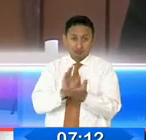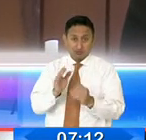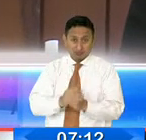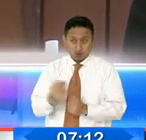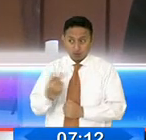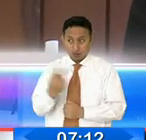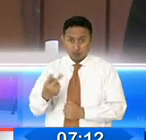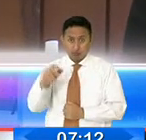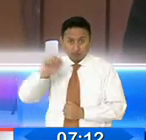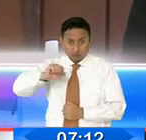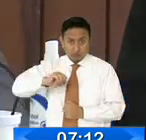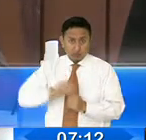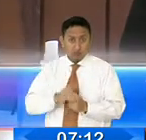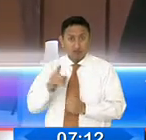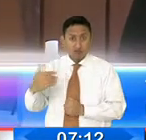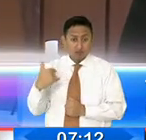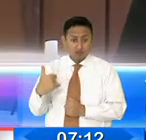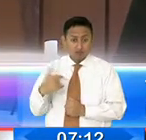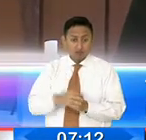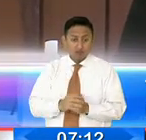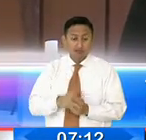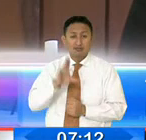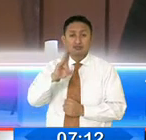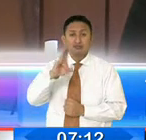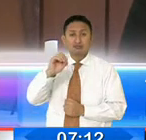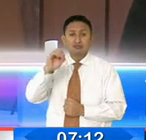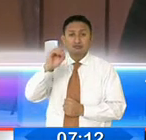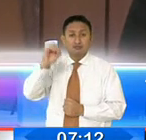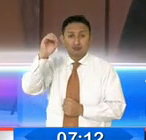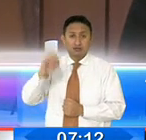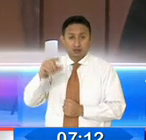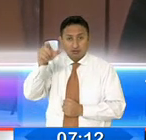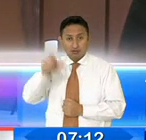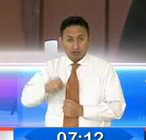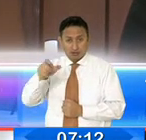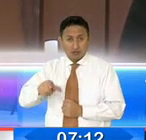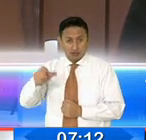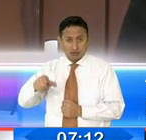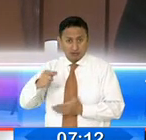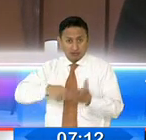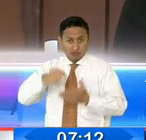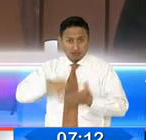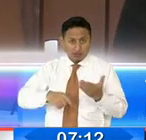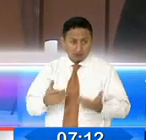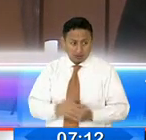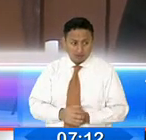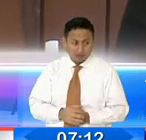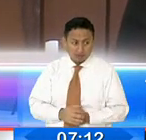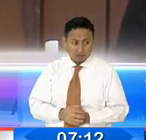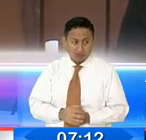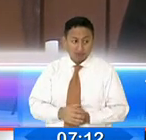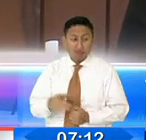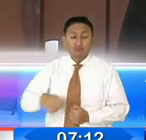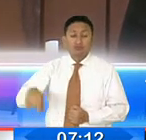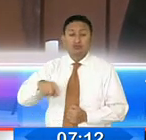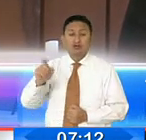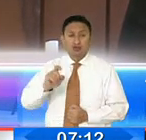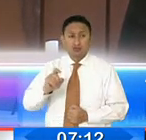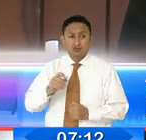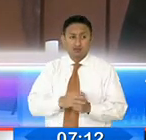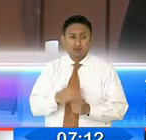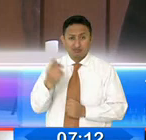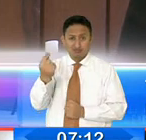se trabaja con sobre el 70% del personal contratado. O no es que se necesita